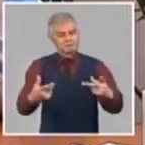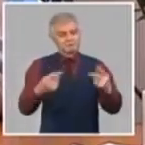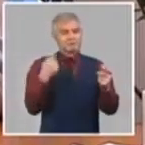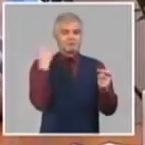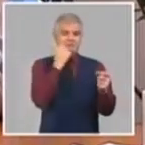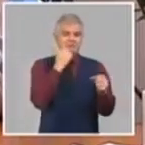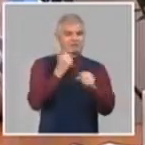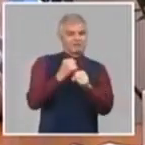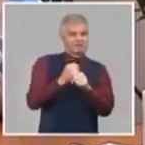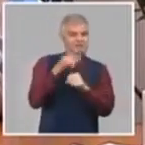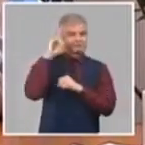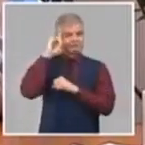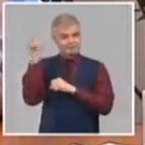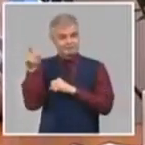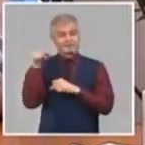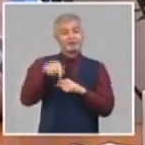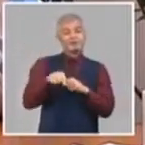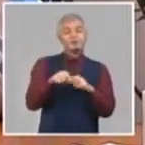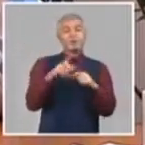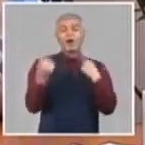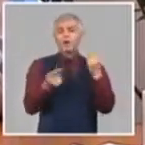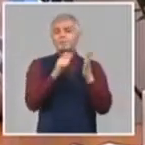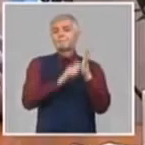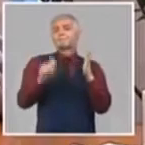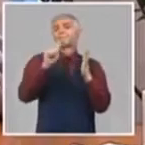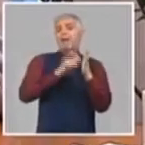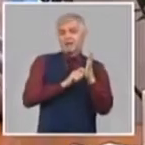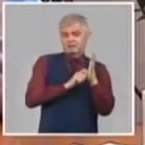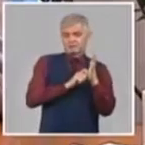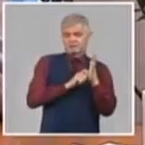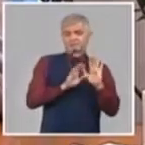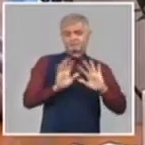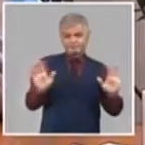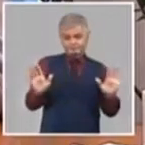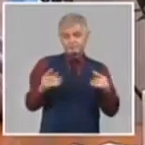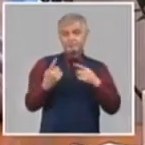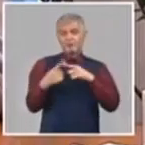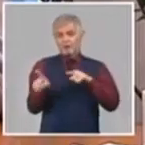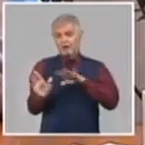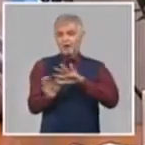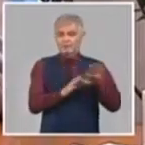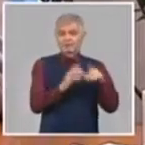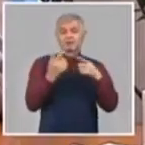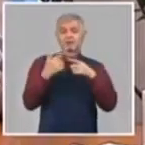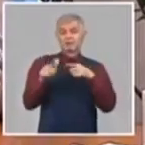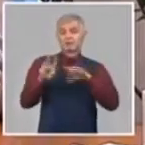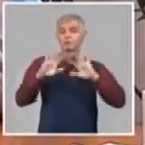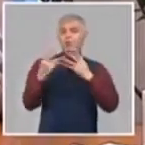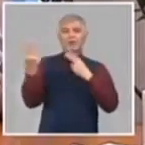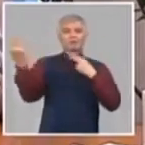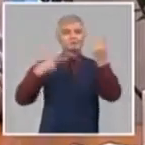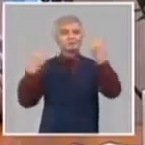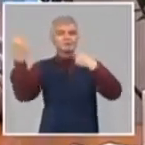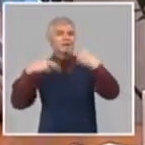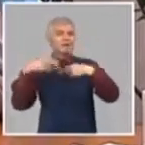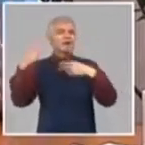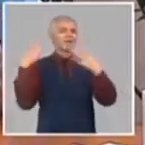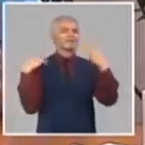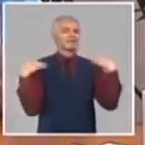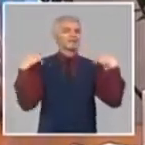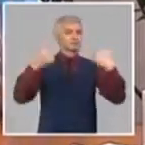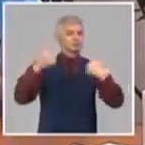plan. Ahora, todas estas indicaciones que se ha dado por la dirección del gobierno, que el ministro explicaba también,